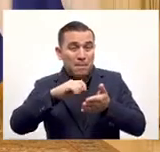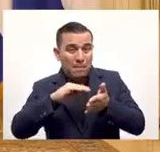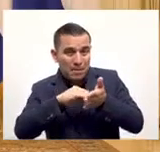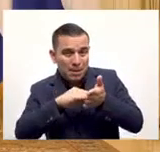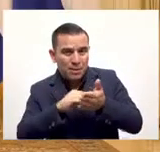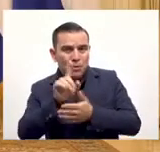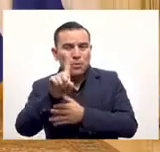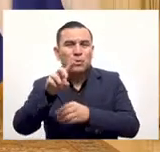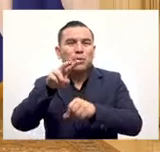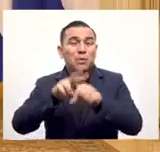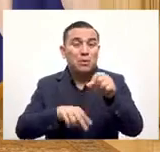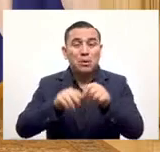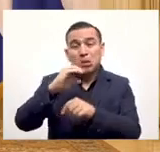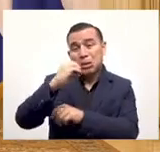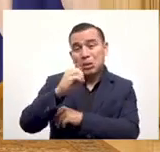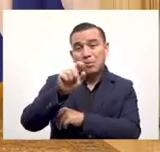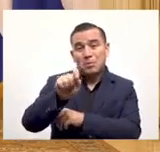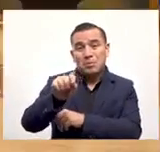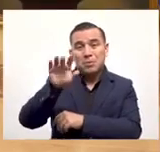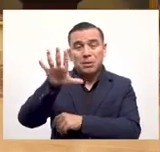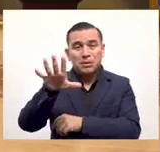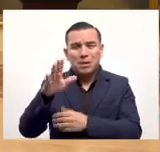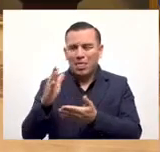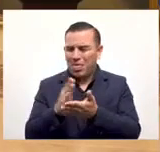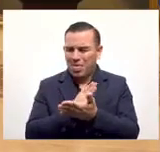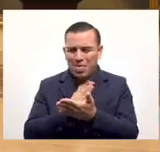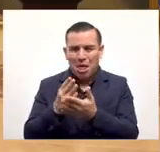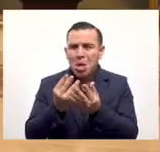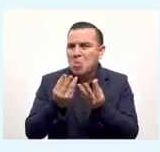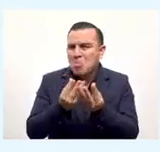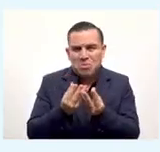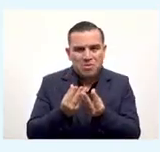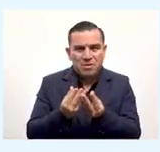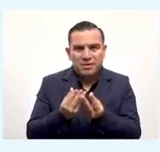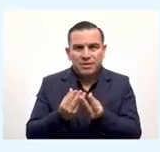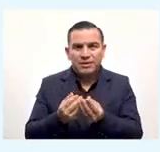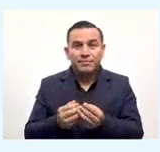puede ser de 1 dólar puede ser de 5 centavos no hay ningún mínimo